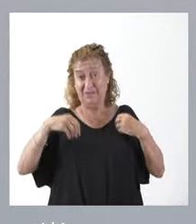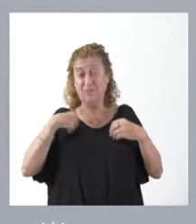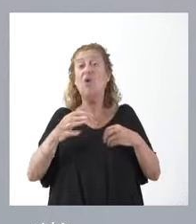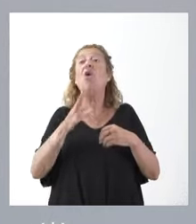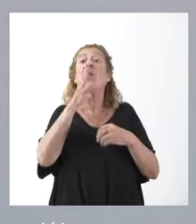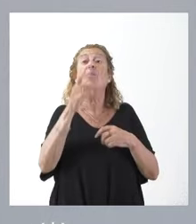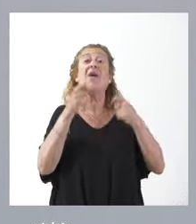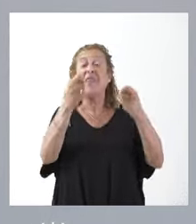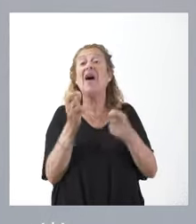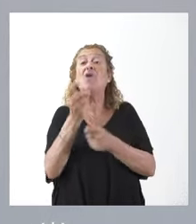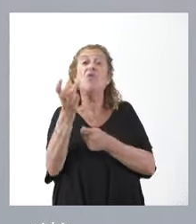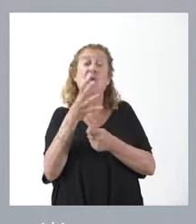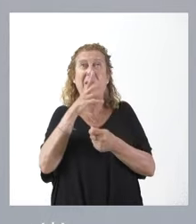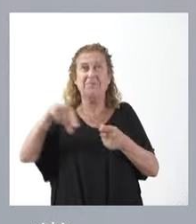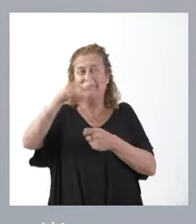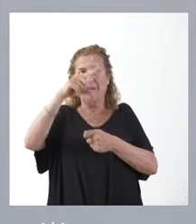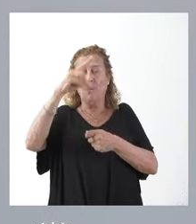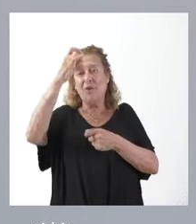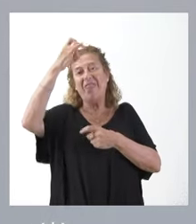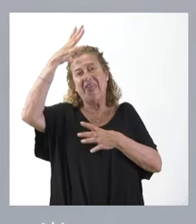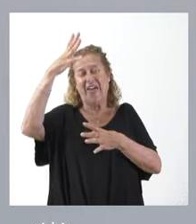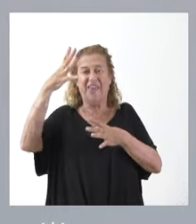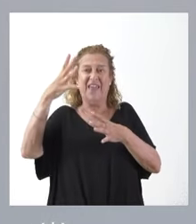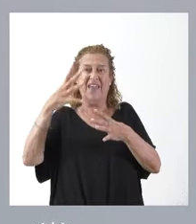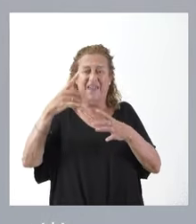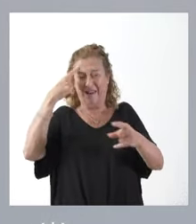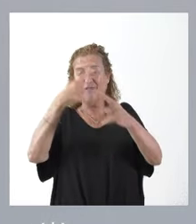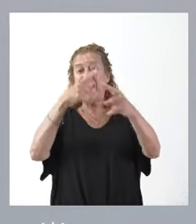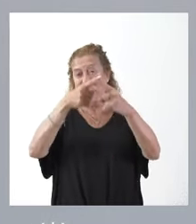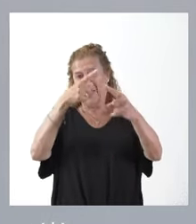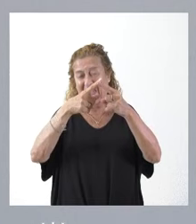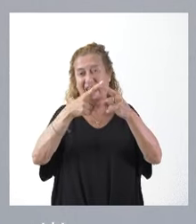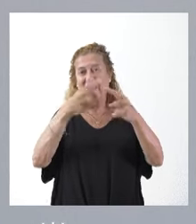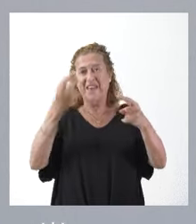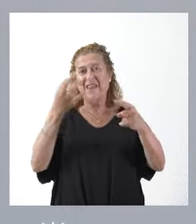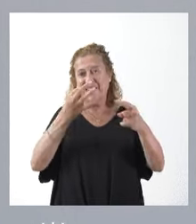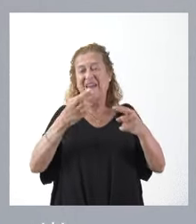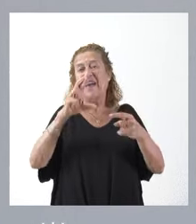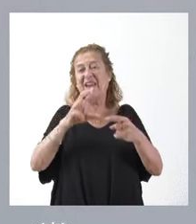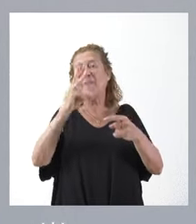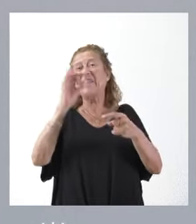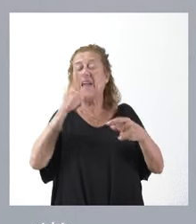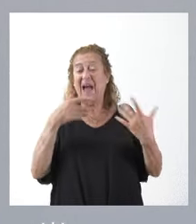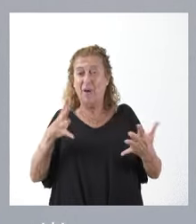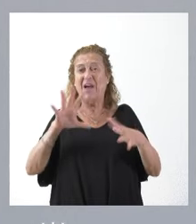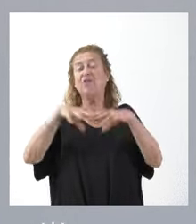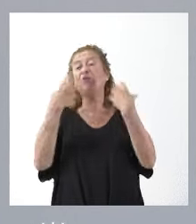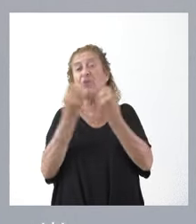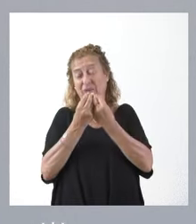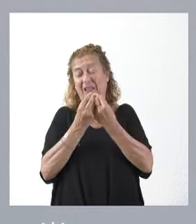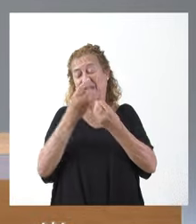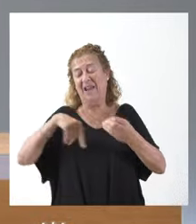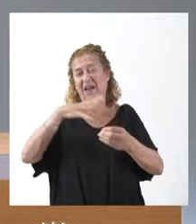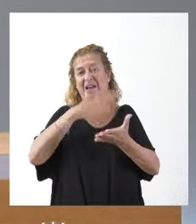dar estos números, hacernos una idea de la magnitud de referencia respecto a lo que se repite actual sobre el total de los empleados públicos de la comunidad.